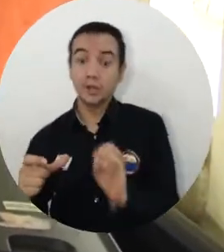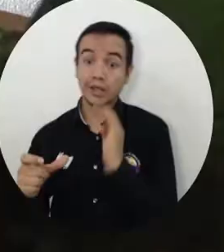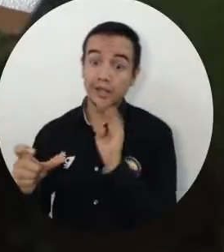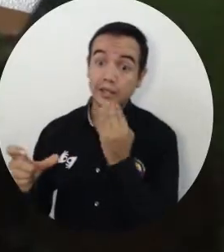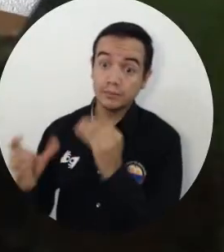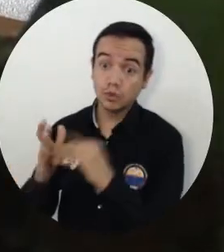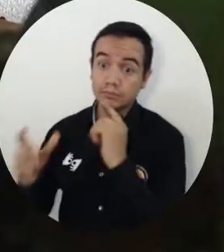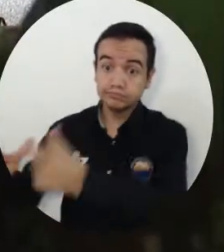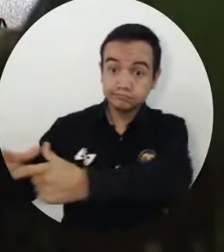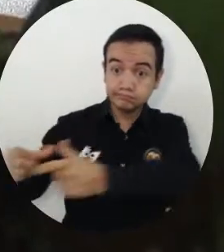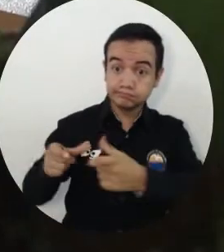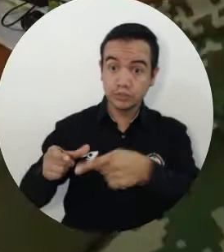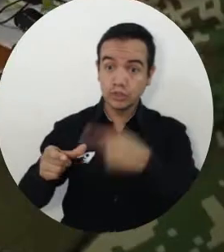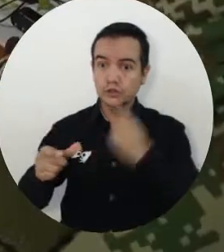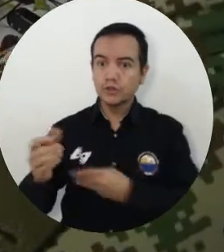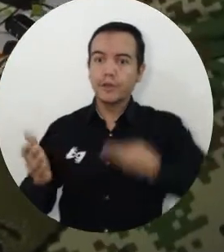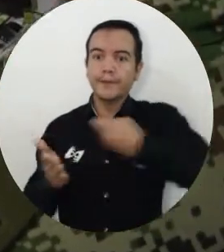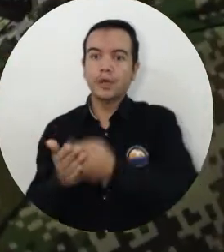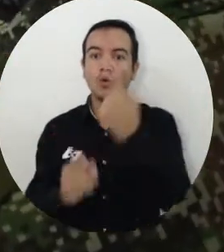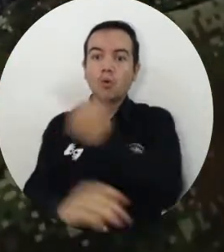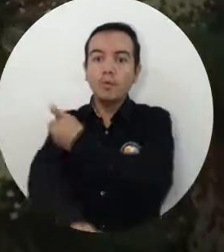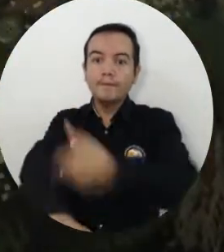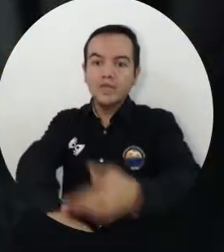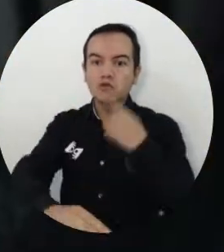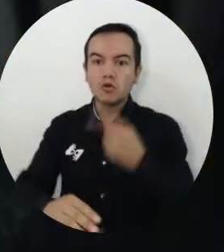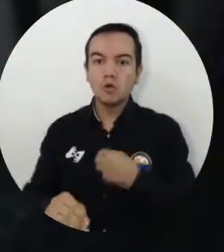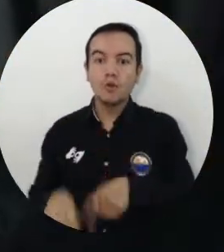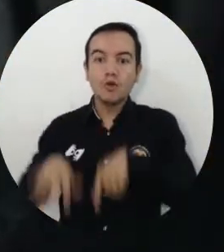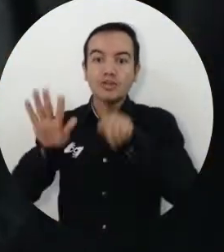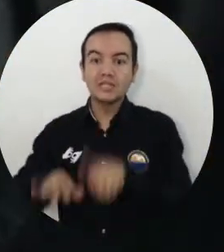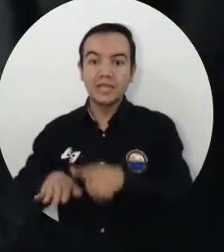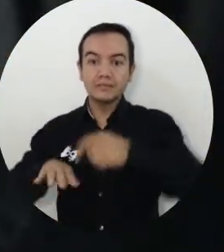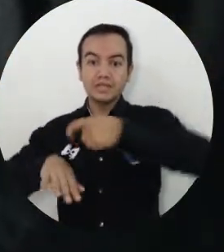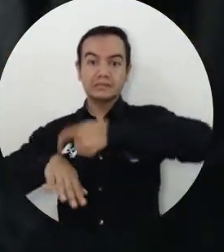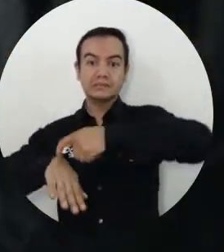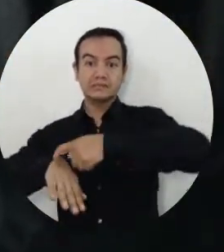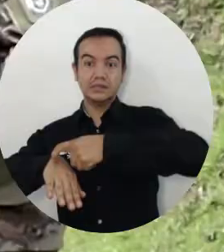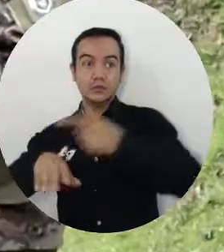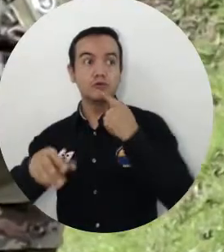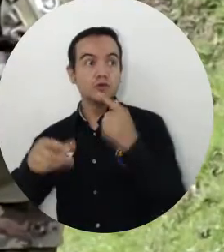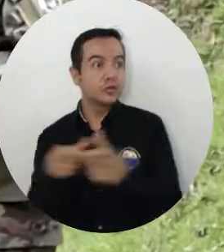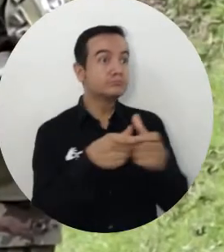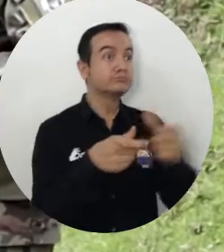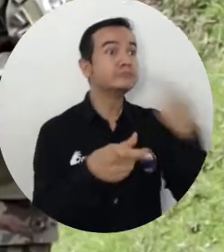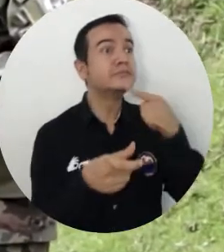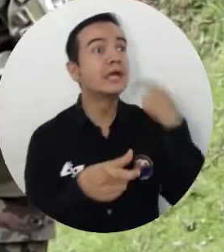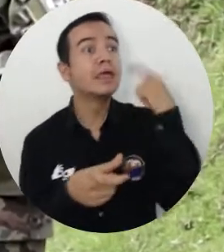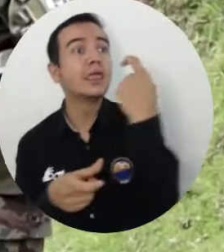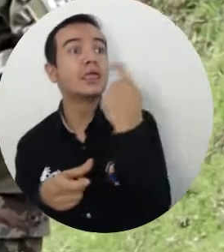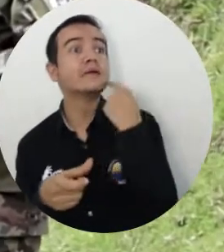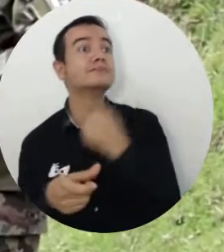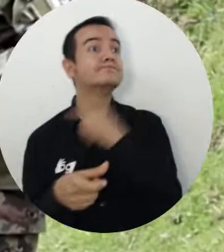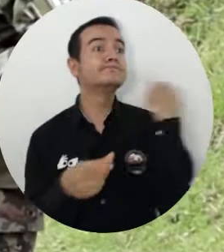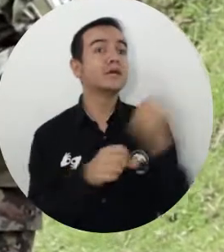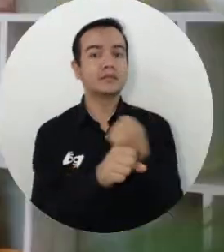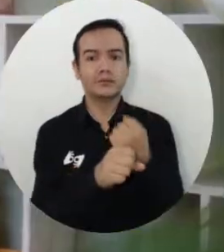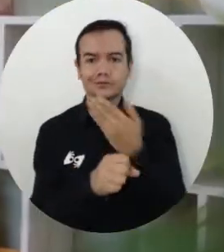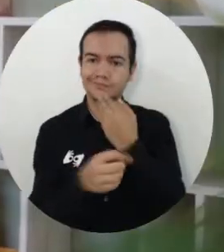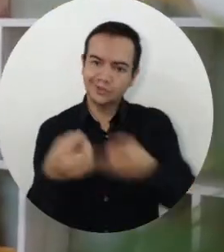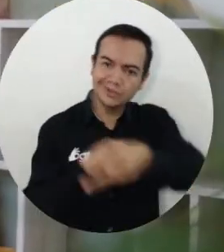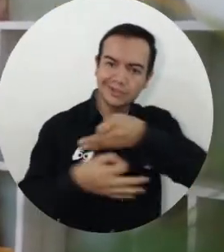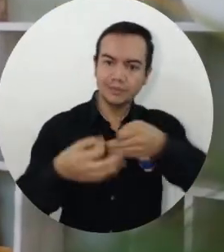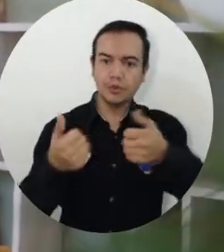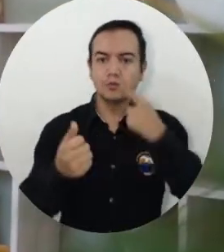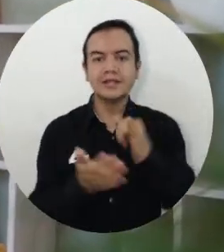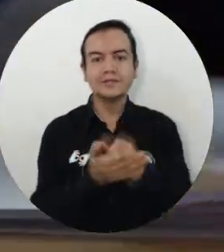seis meses para pagar un millón de pesos por un papel que no te habilita para ejercer una profesión. Transformemos eso en un servicio social obligatorio.